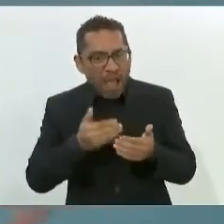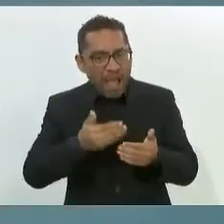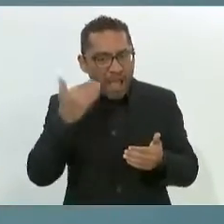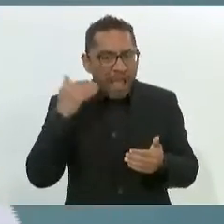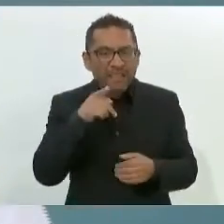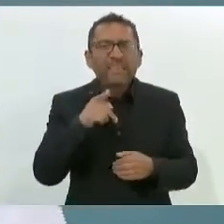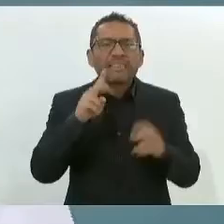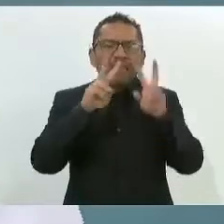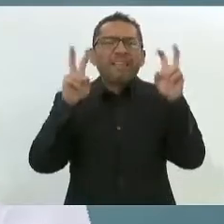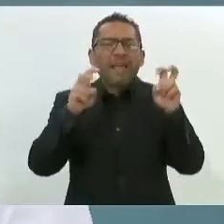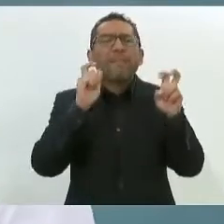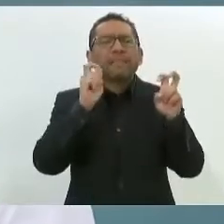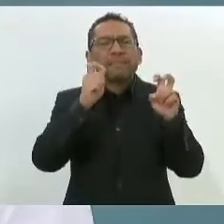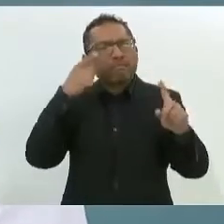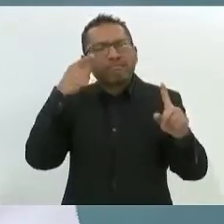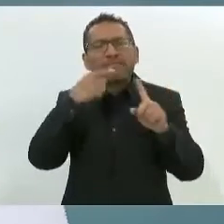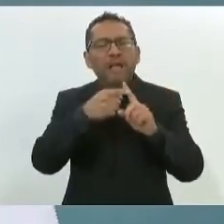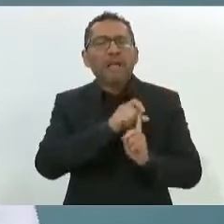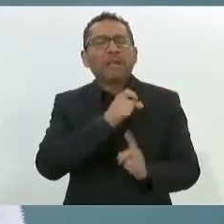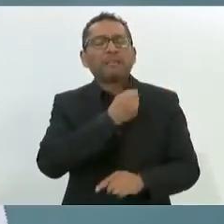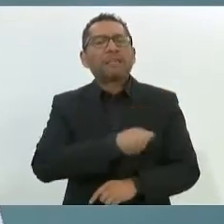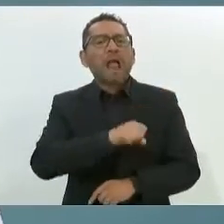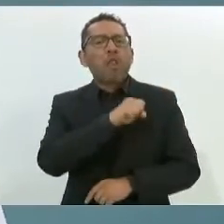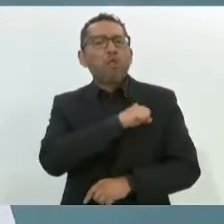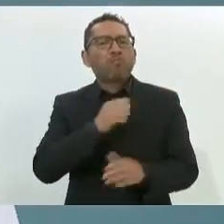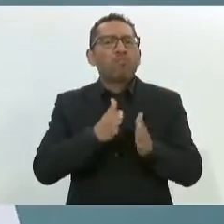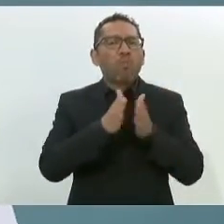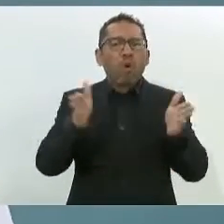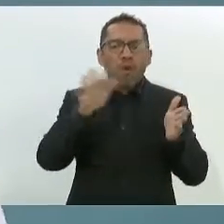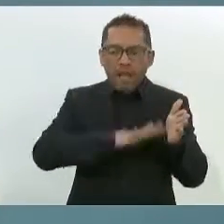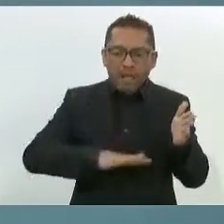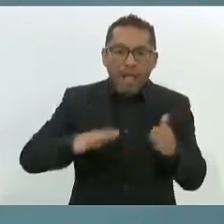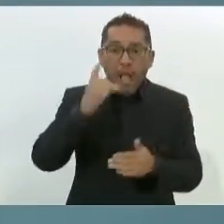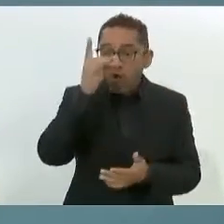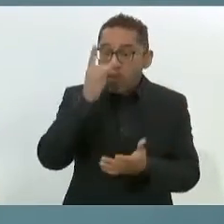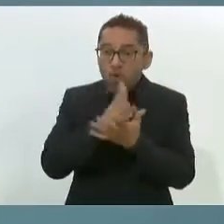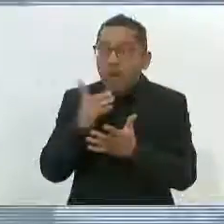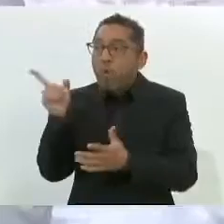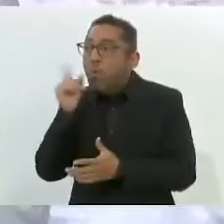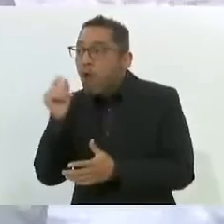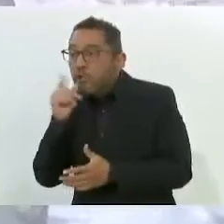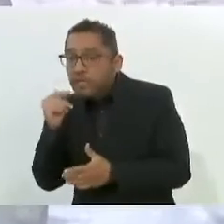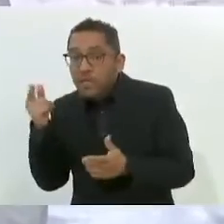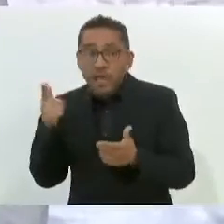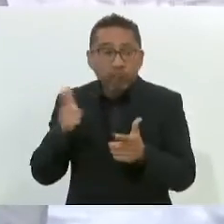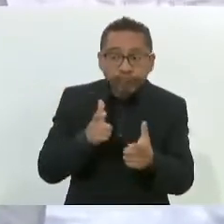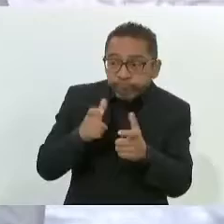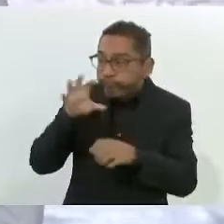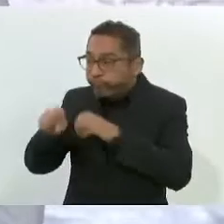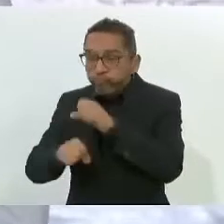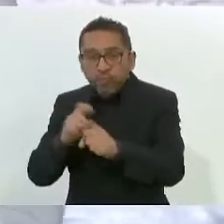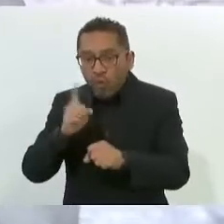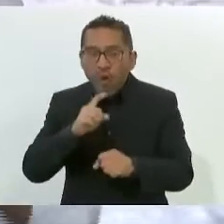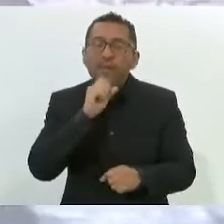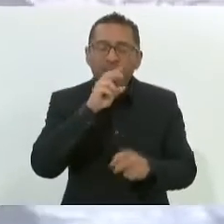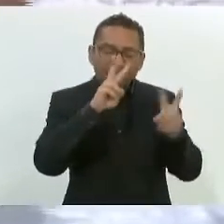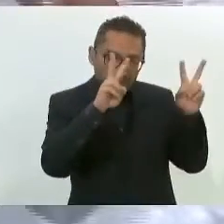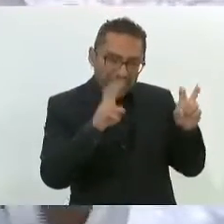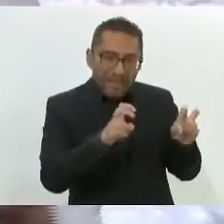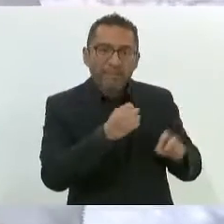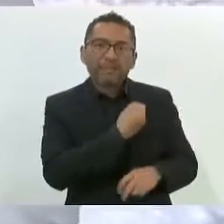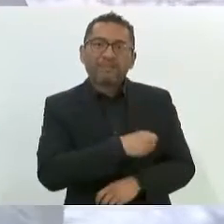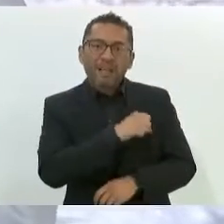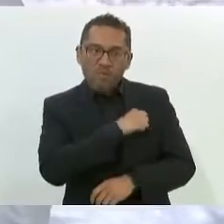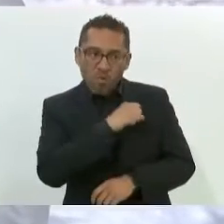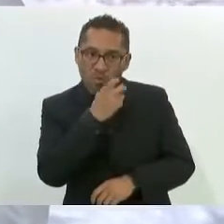un tema solamente de carácter policiaco o judicial, sino es un tema de salud. Y el deseo, porque ya está